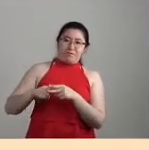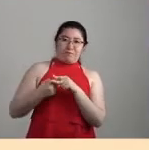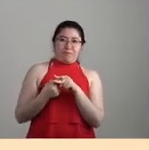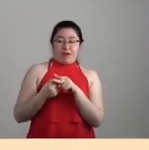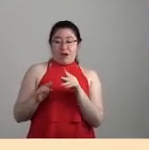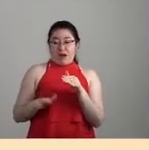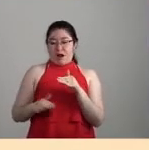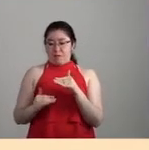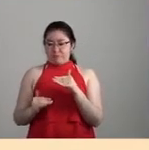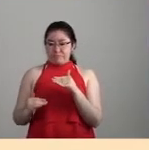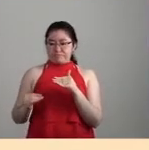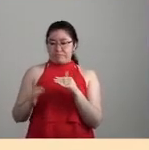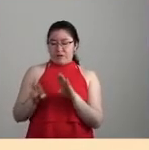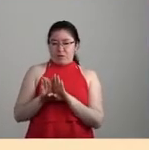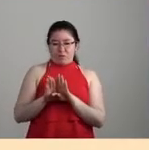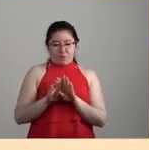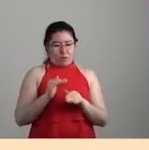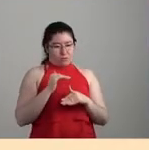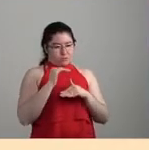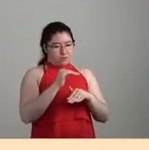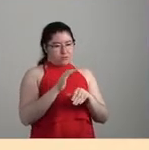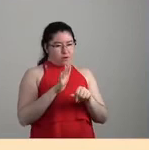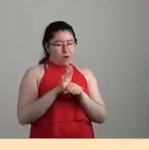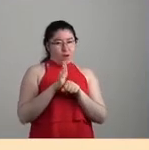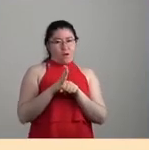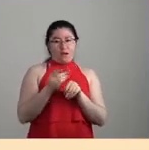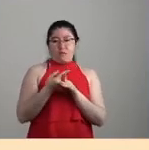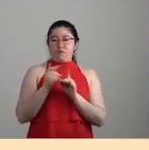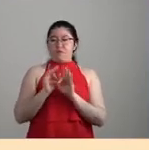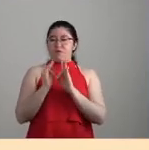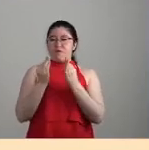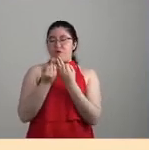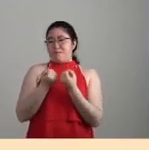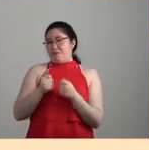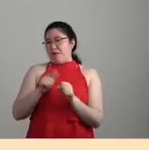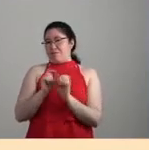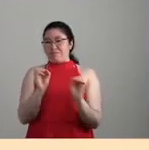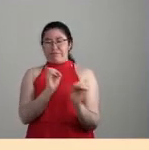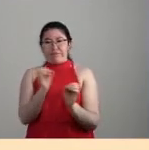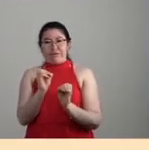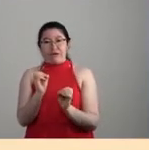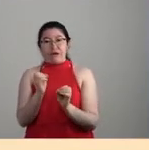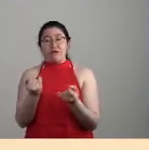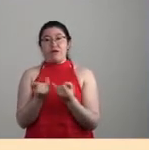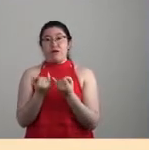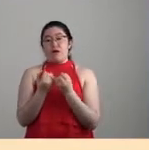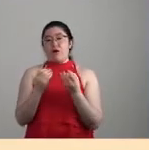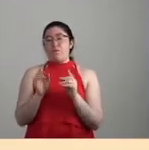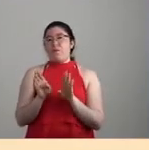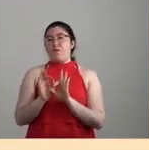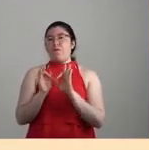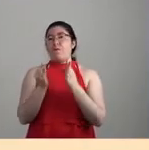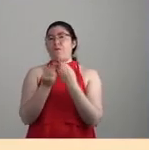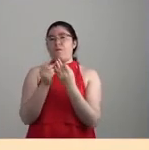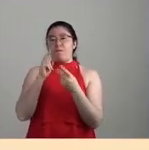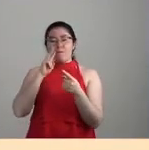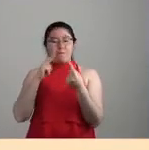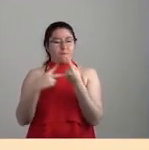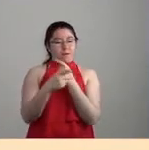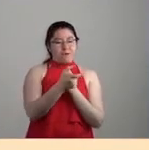los límites de este modelo incivilizatorio que es, pues, esta forma capitalista, ¿no?, de